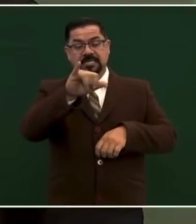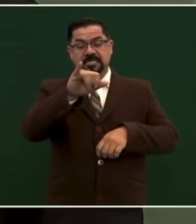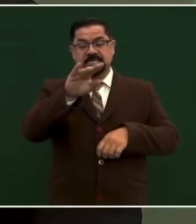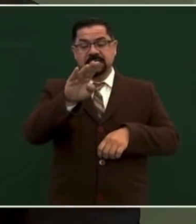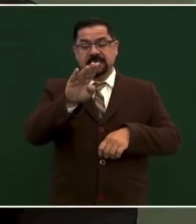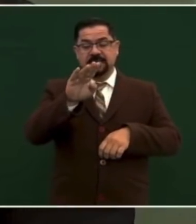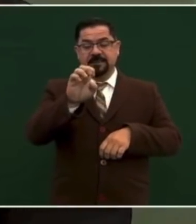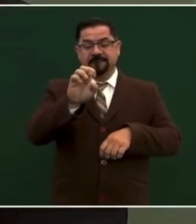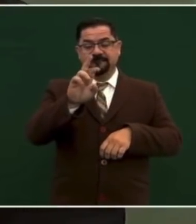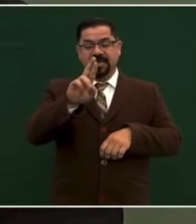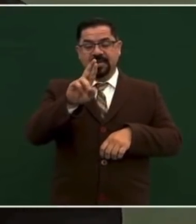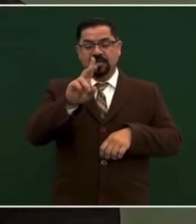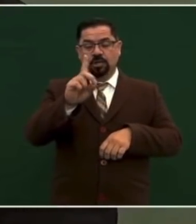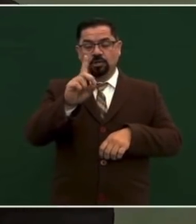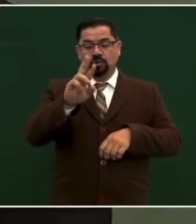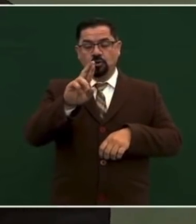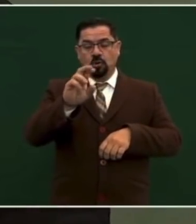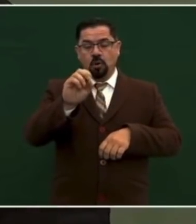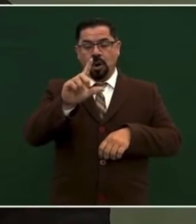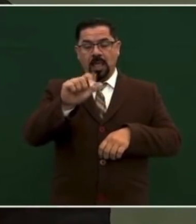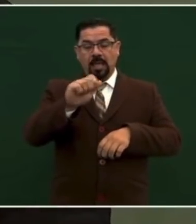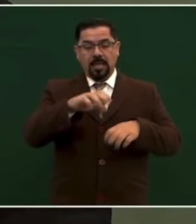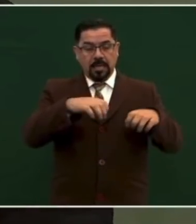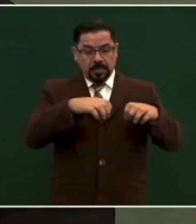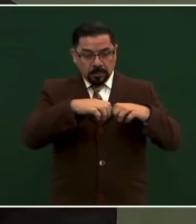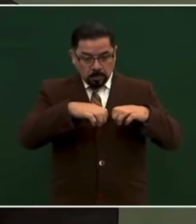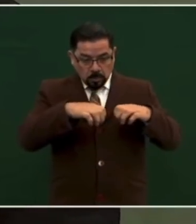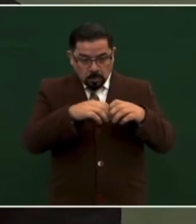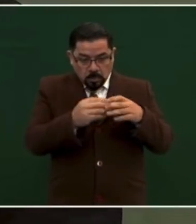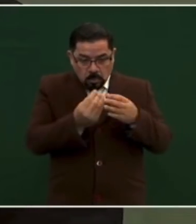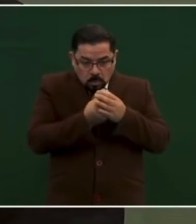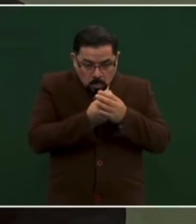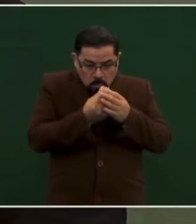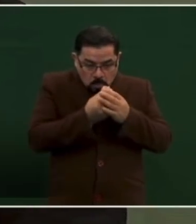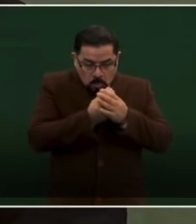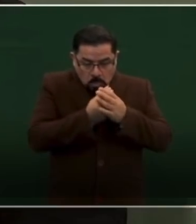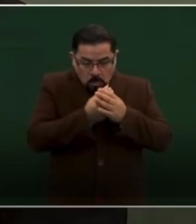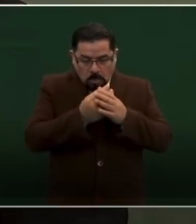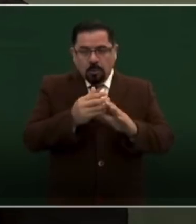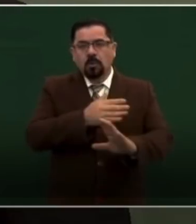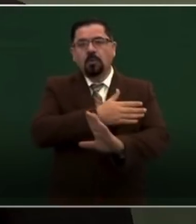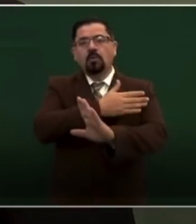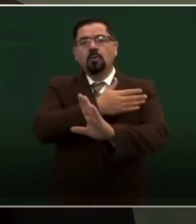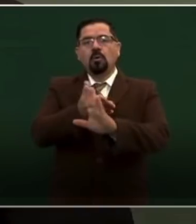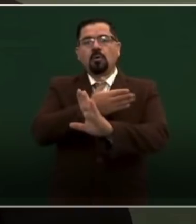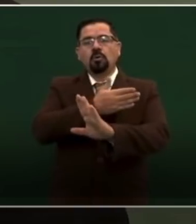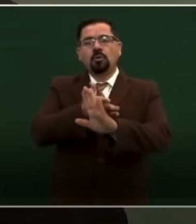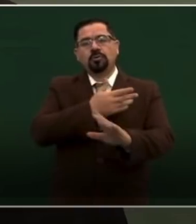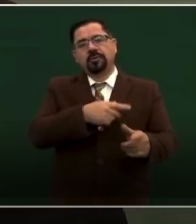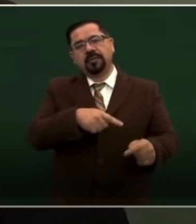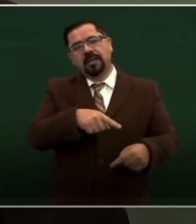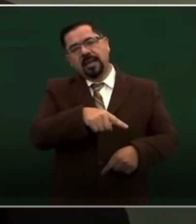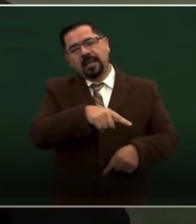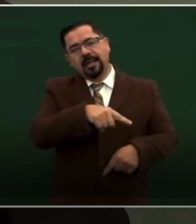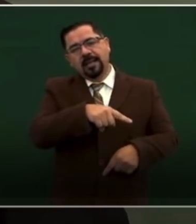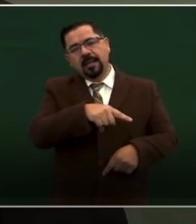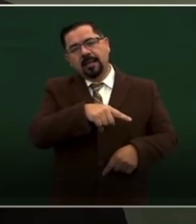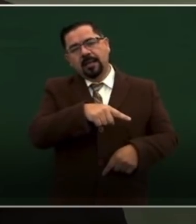lobby en contra, junto con sus